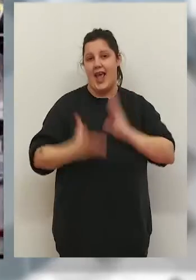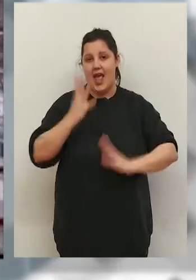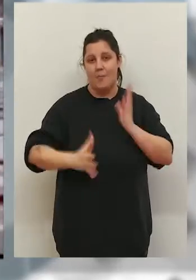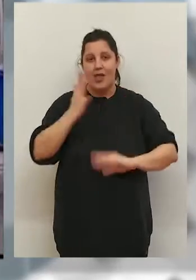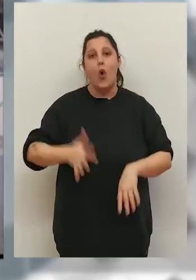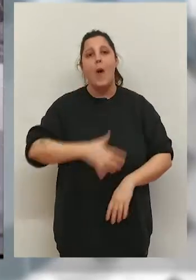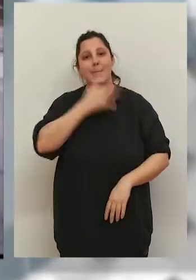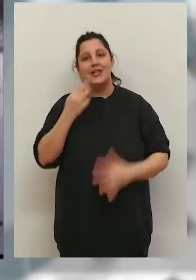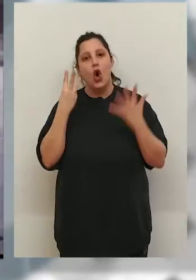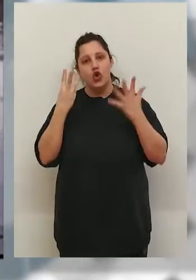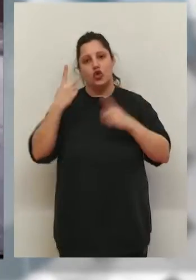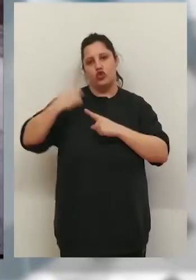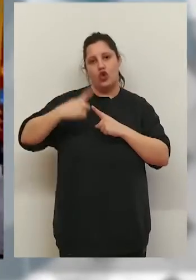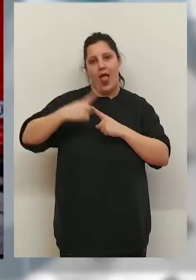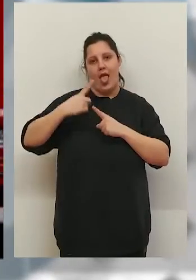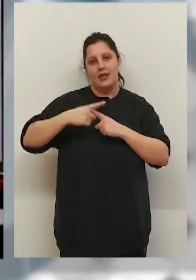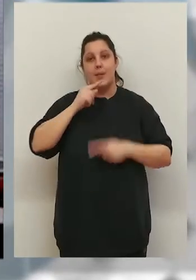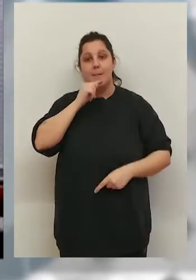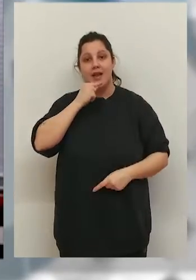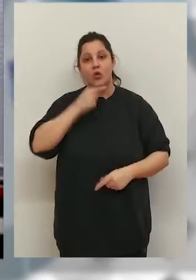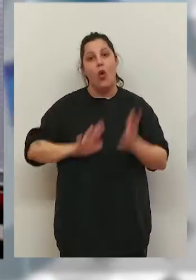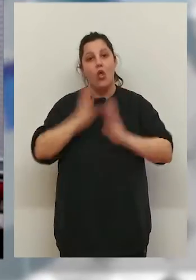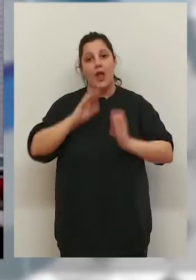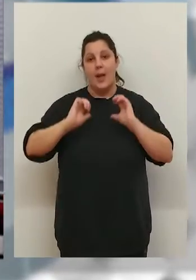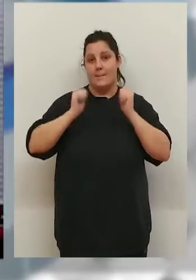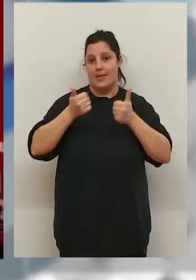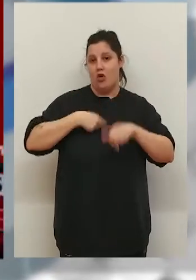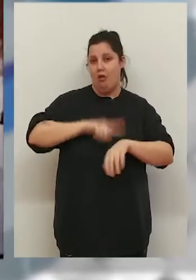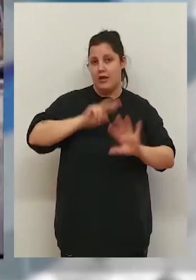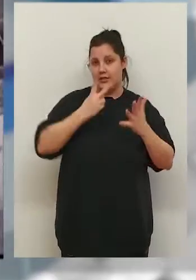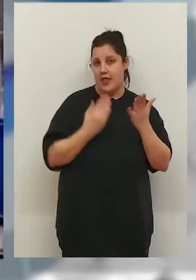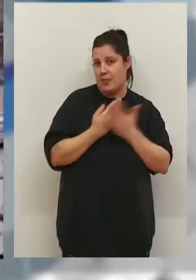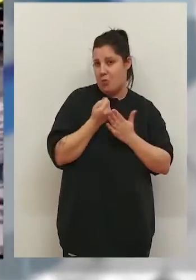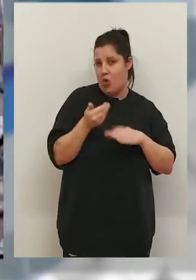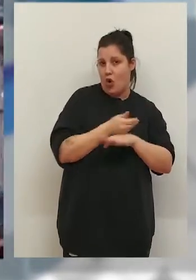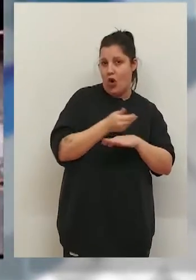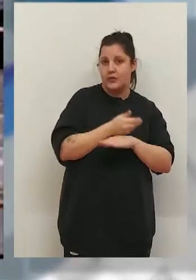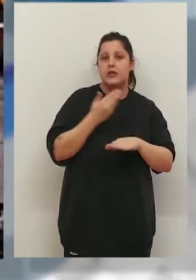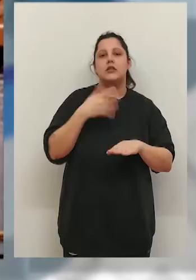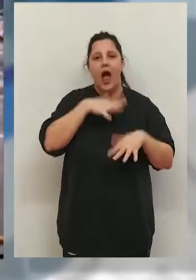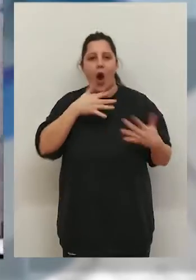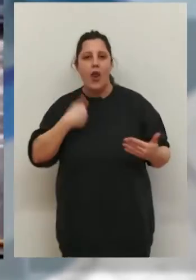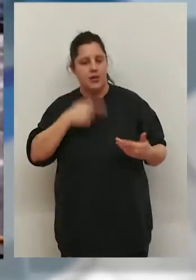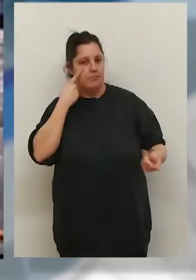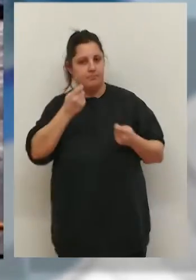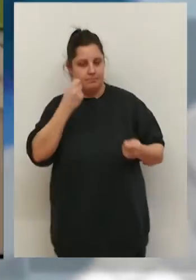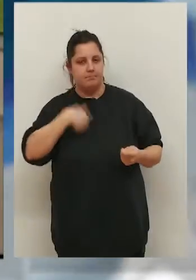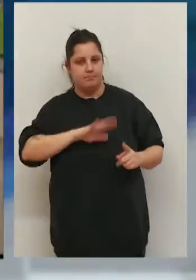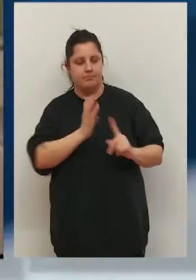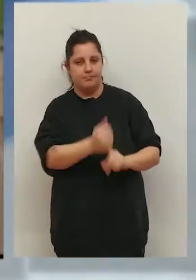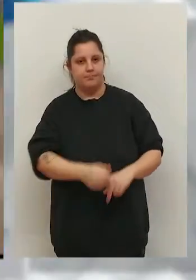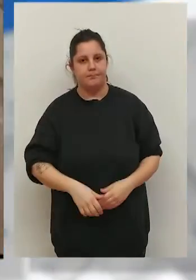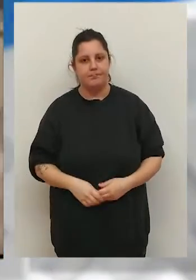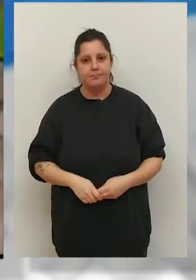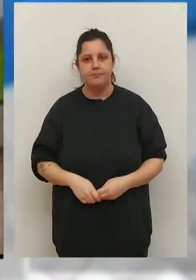quemado parte de su cobertura, además de ocho toneladas de plástico. El incendio ha comenzado poco antes de las siete de la mañana y ya está controlado.